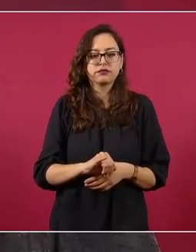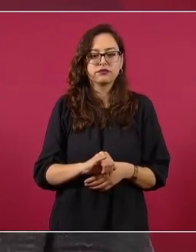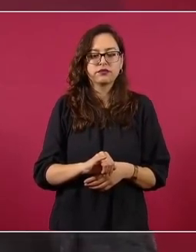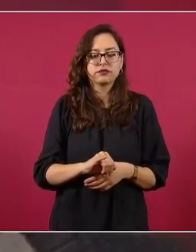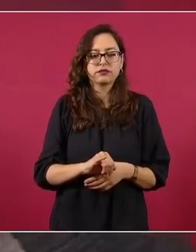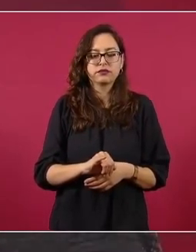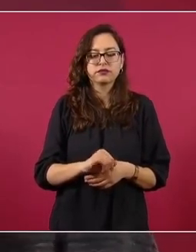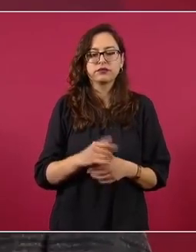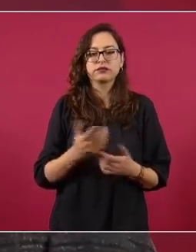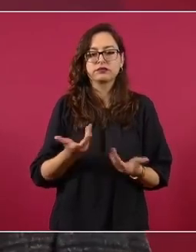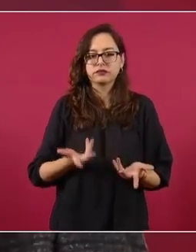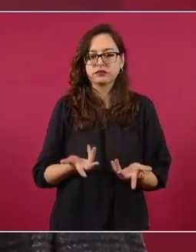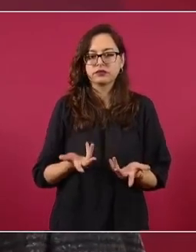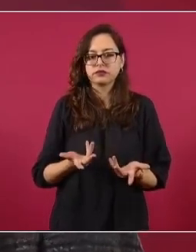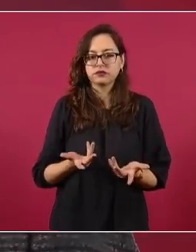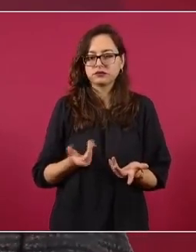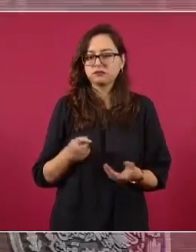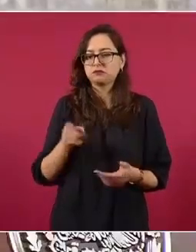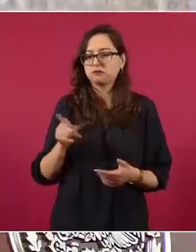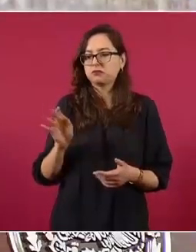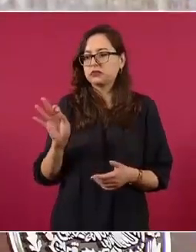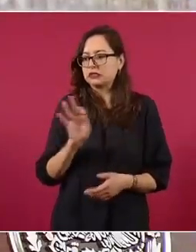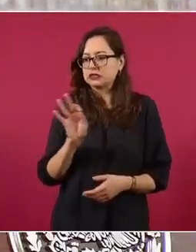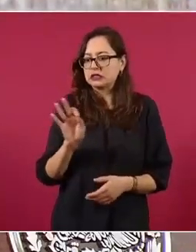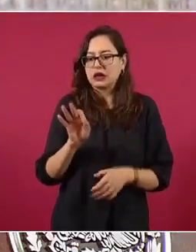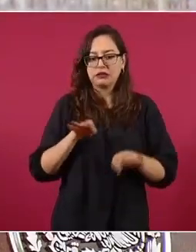que si es campesino